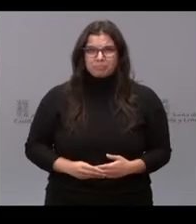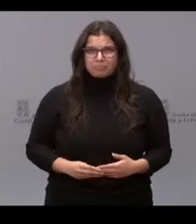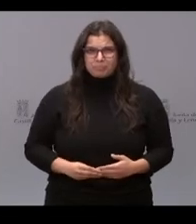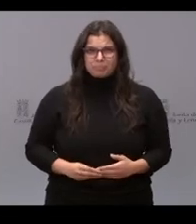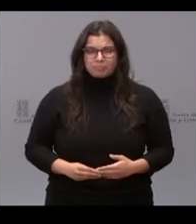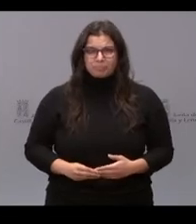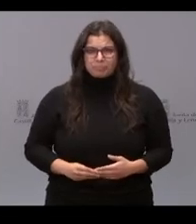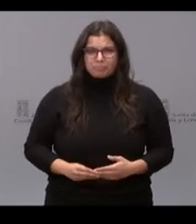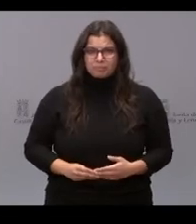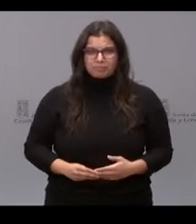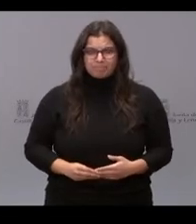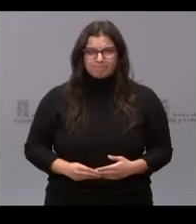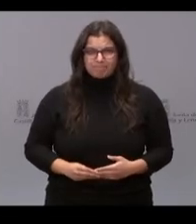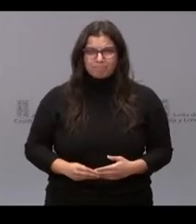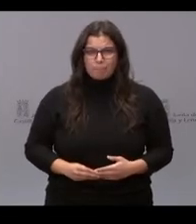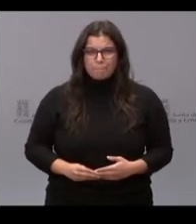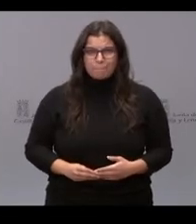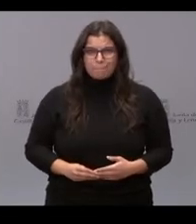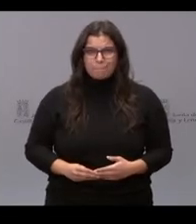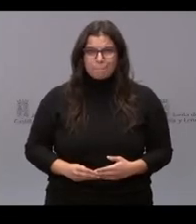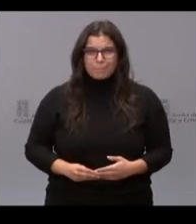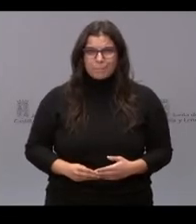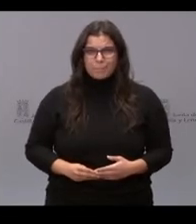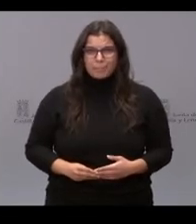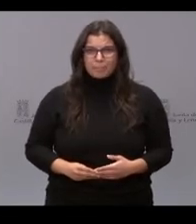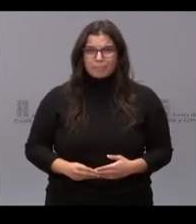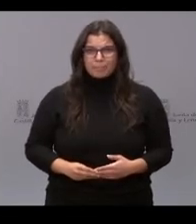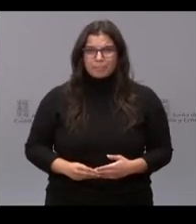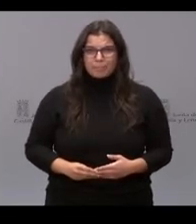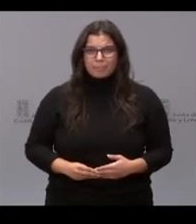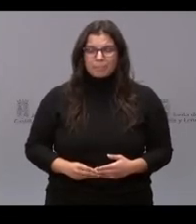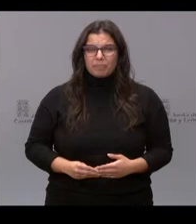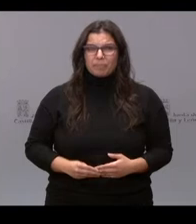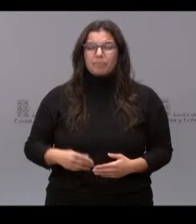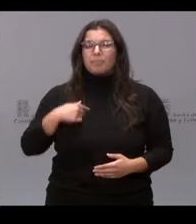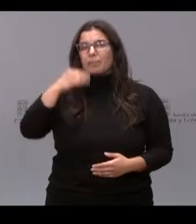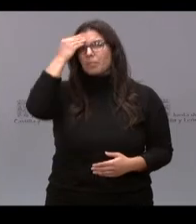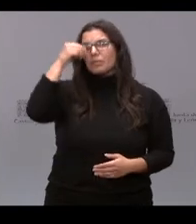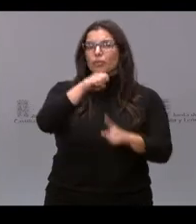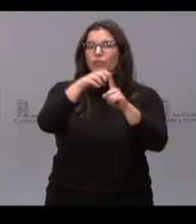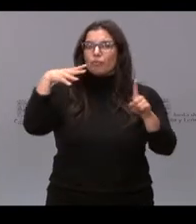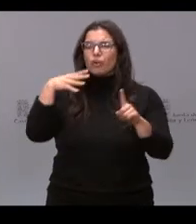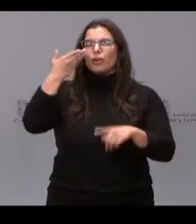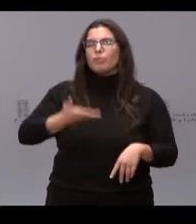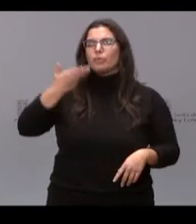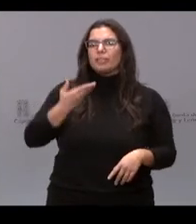yo creo que la finalidad de este foro va a ser siempre dar visibilidad y voz a los derechos de la infancia.